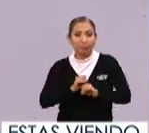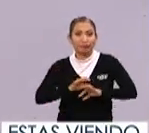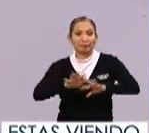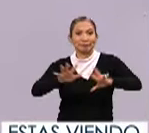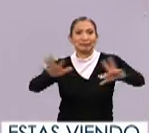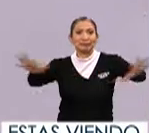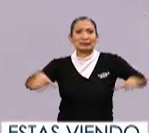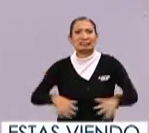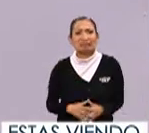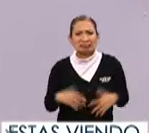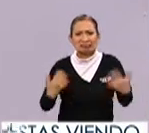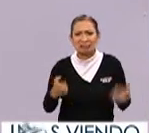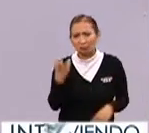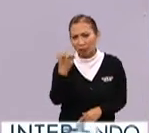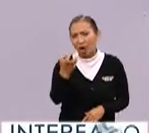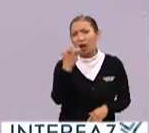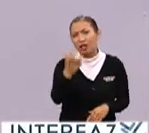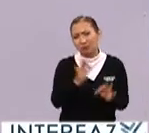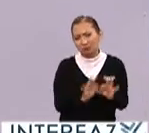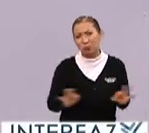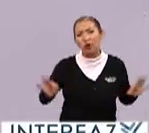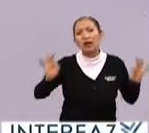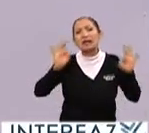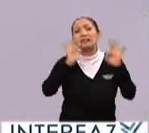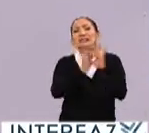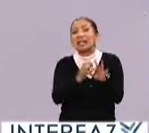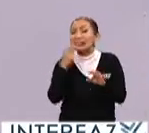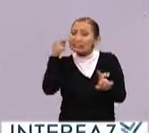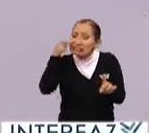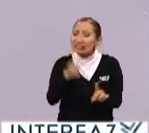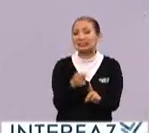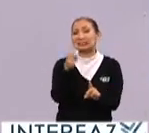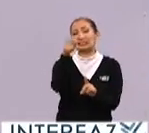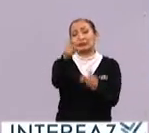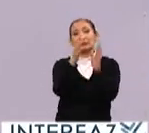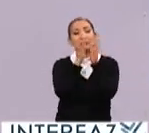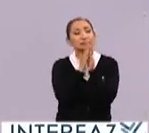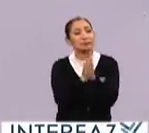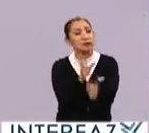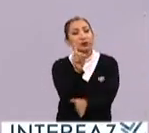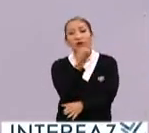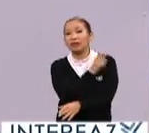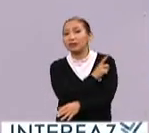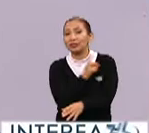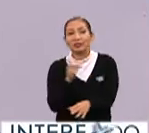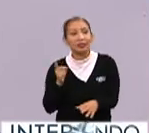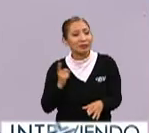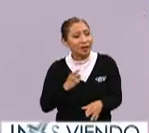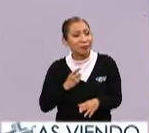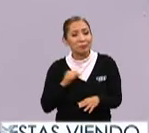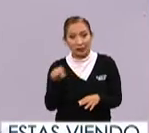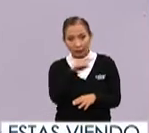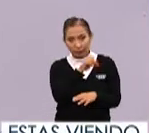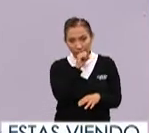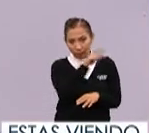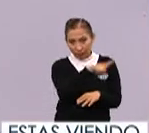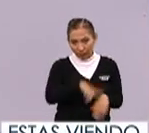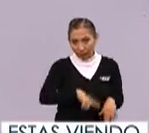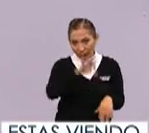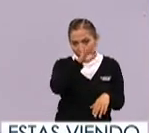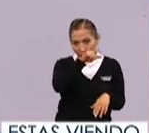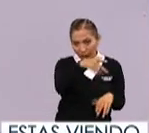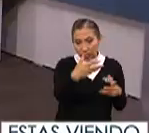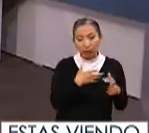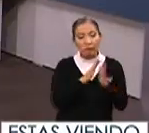extender entonces es por eso la importancia o el énfasis que se está haciendo actualmente por parte del gobierno